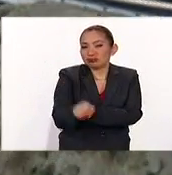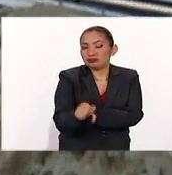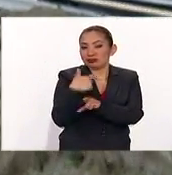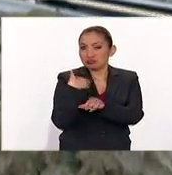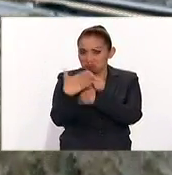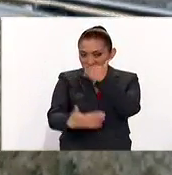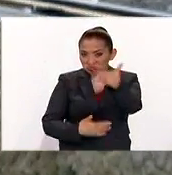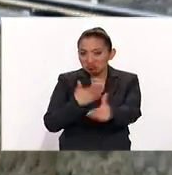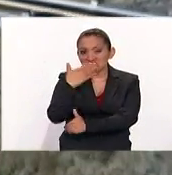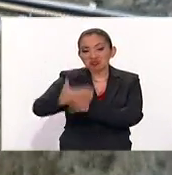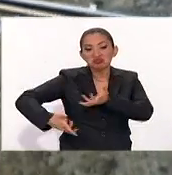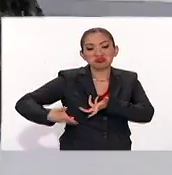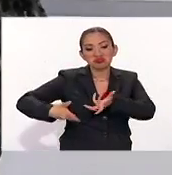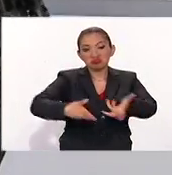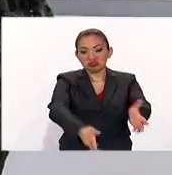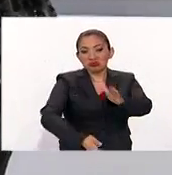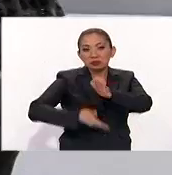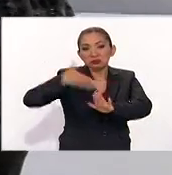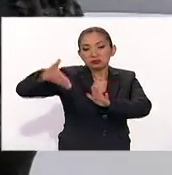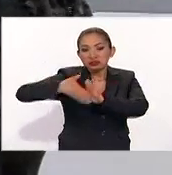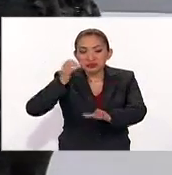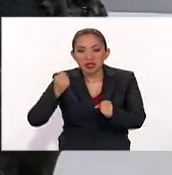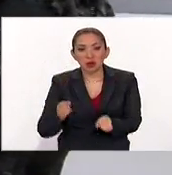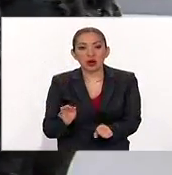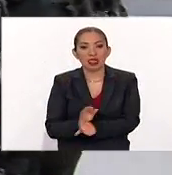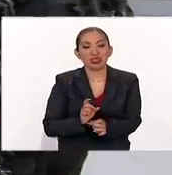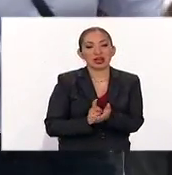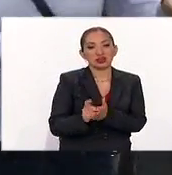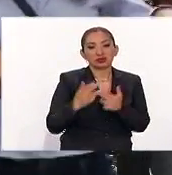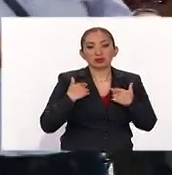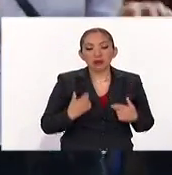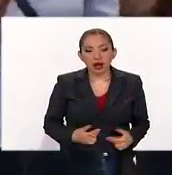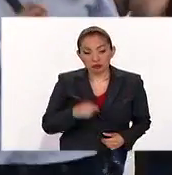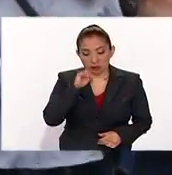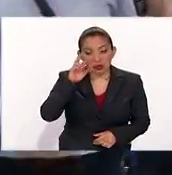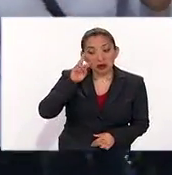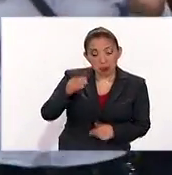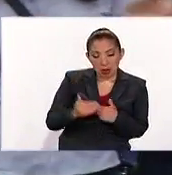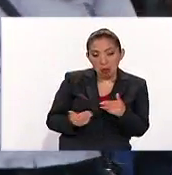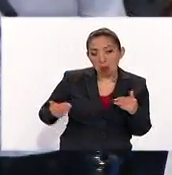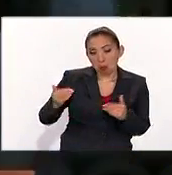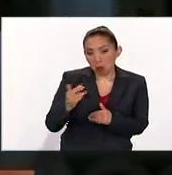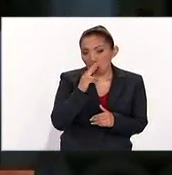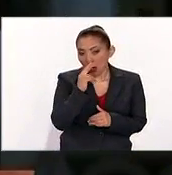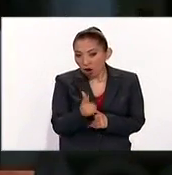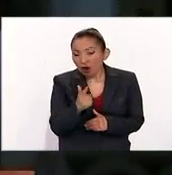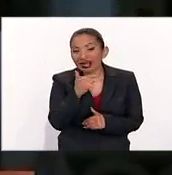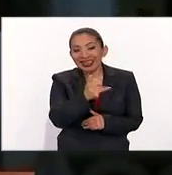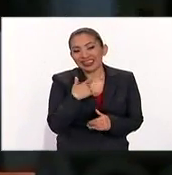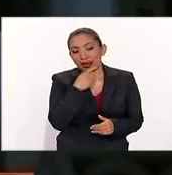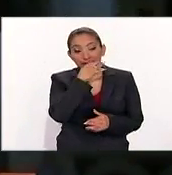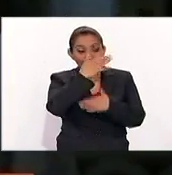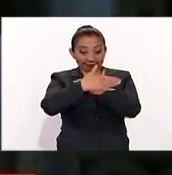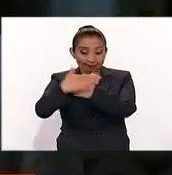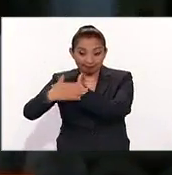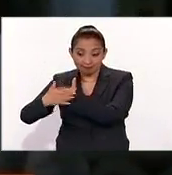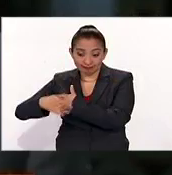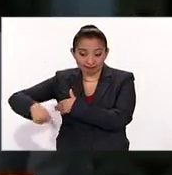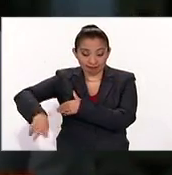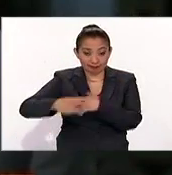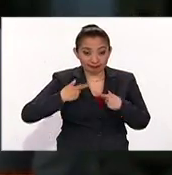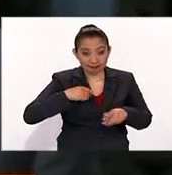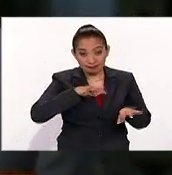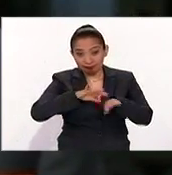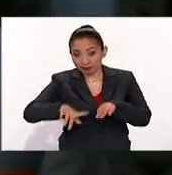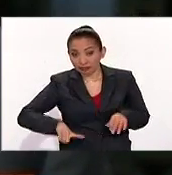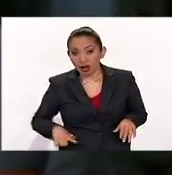importantes en infraestructura. Seguridad y derechos humanos también registraron avances y ante ello llamó a los funcionarios a